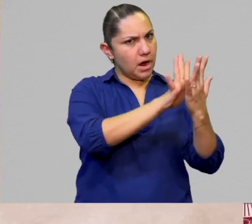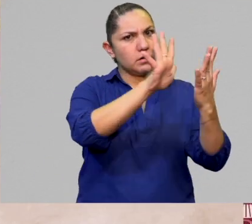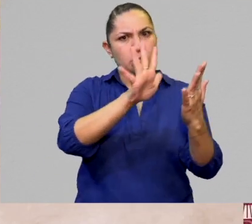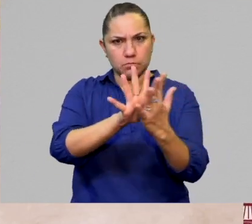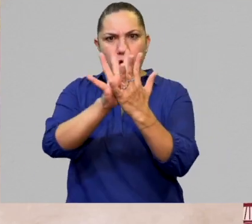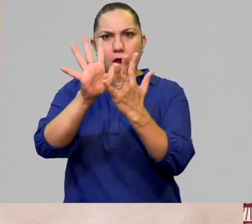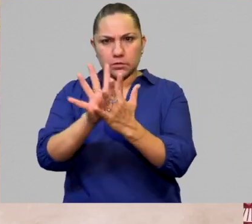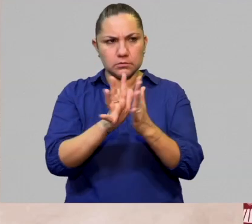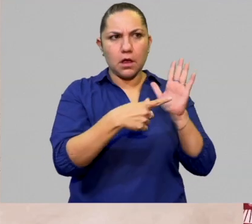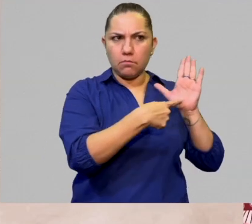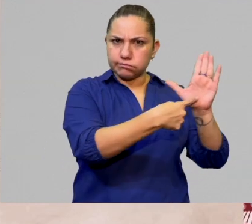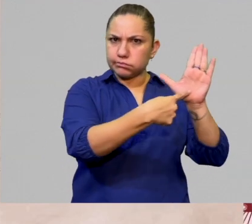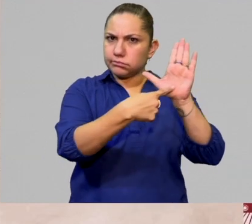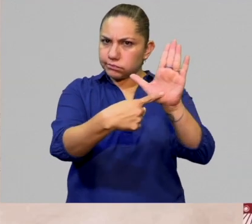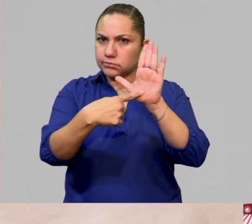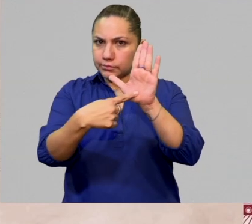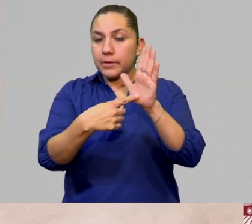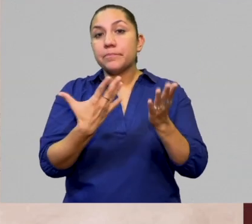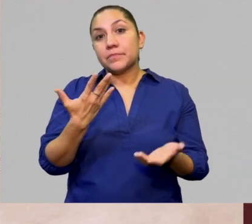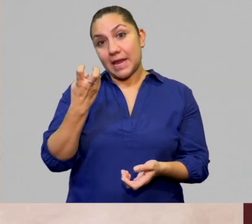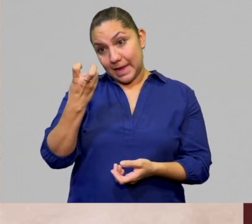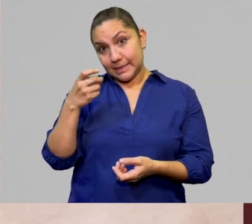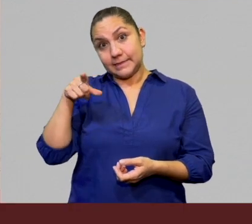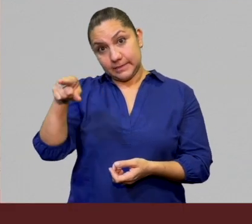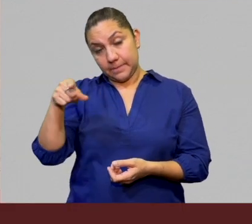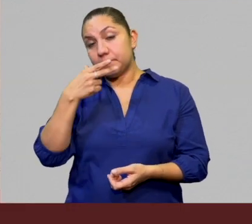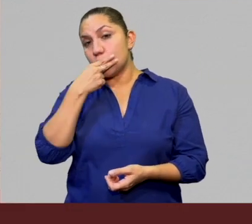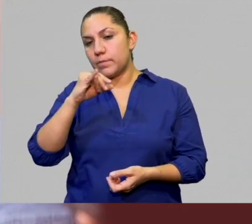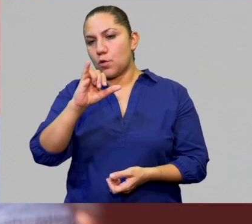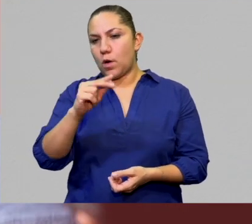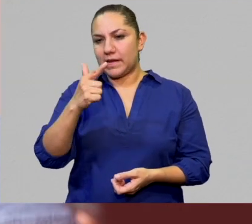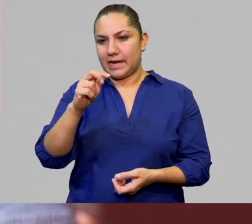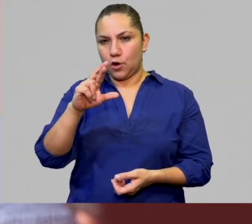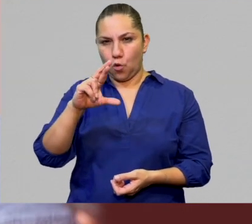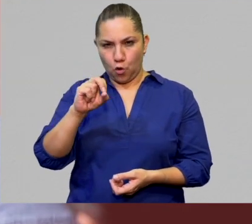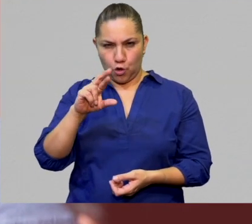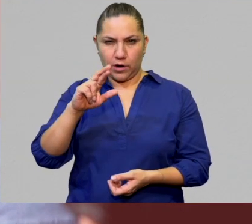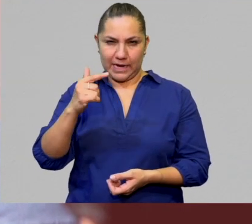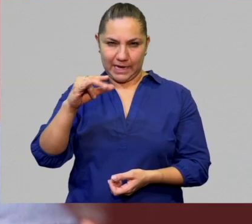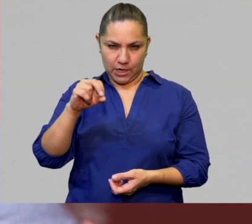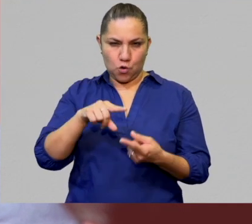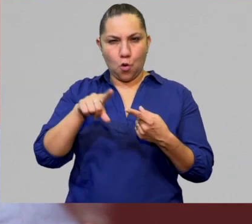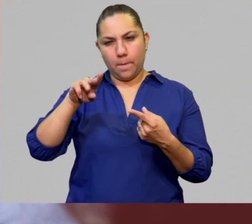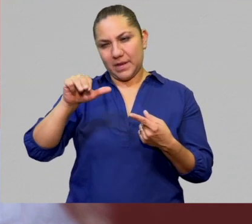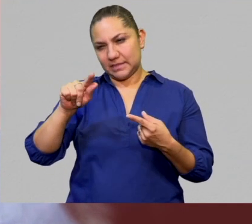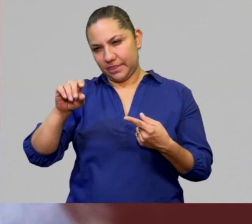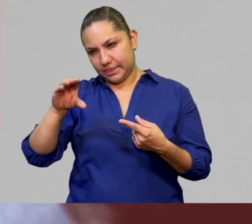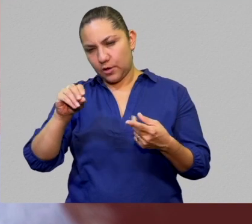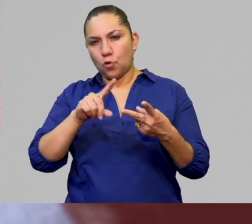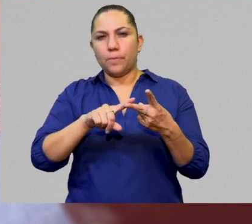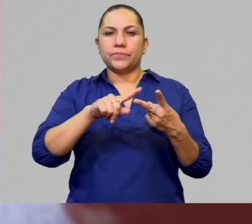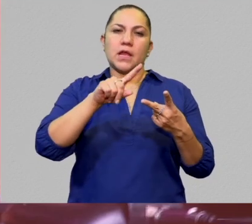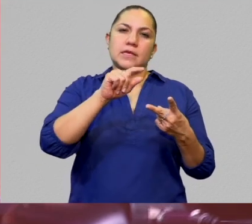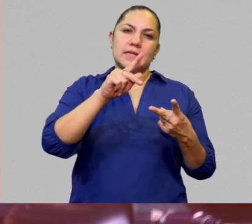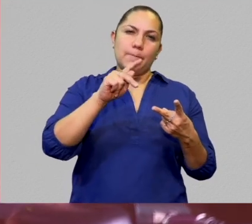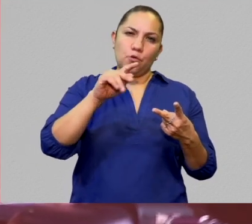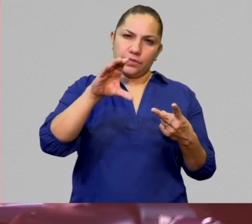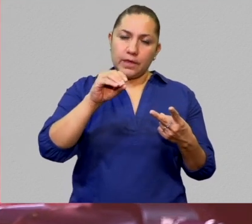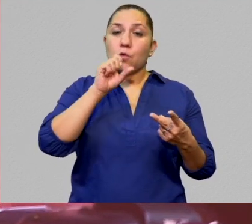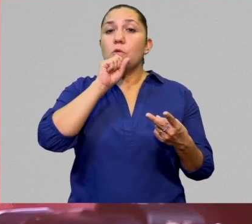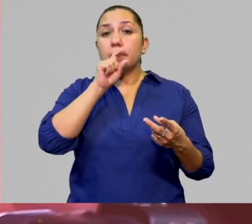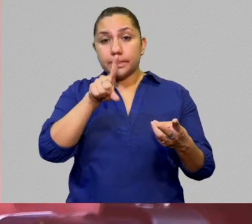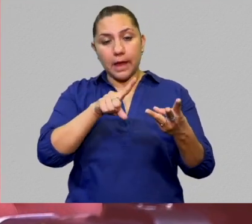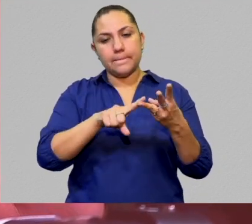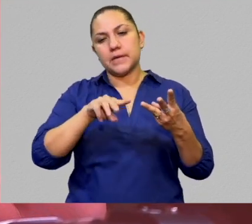Mismos que han visibilizado a poetas como el mazateco Juan Gregorio Regino, la escritora en zapoteco Natalia